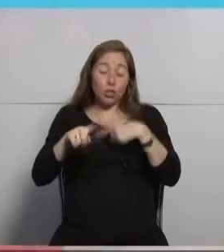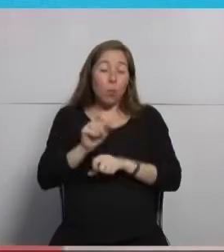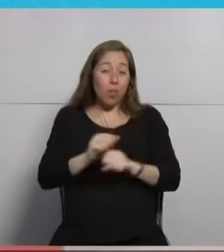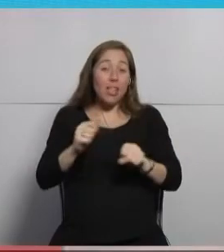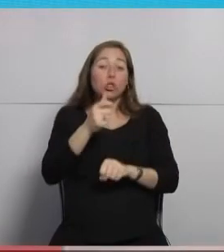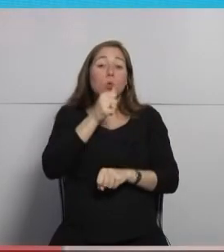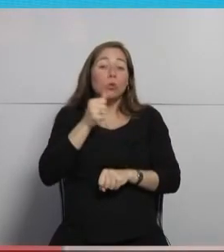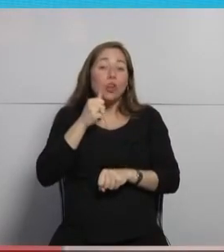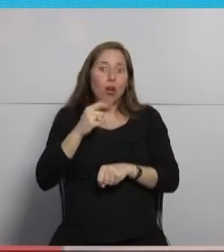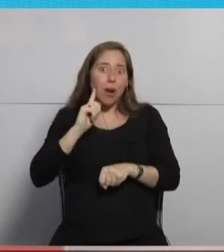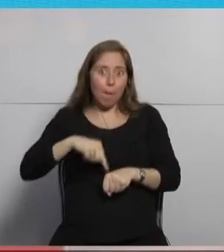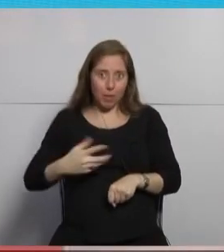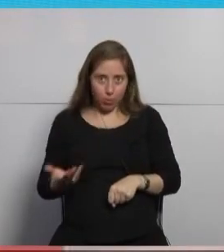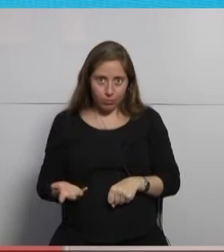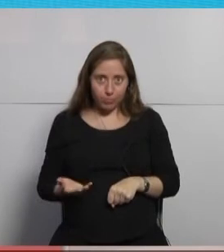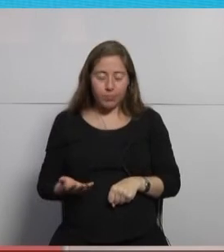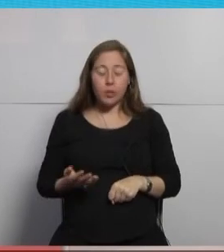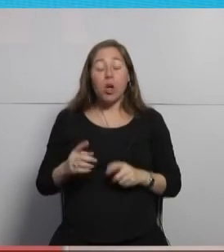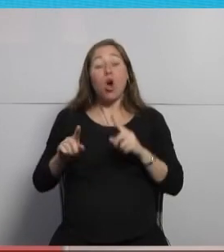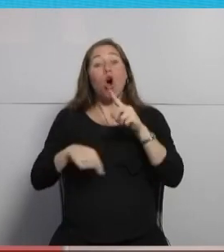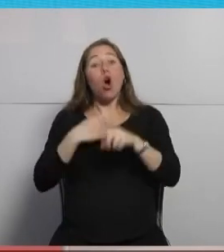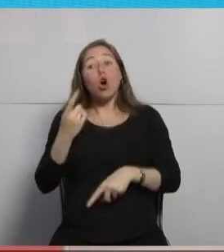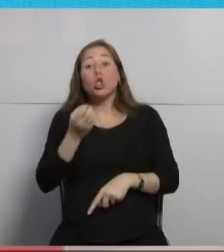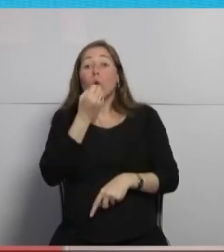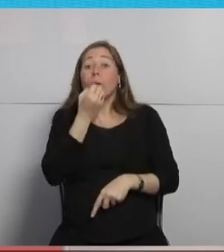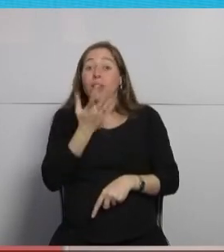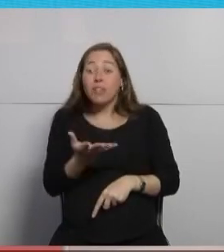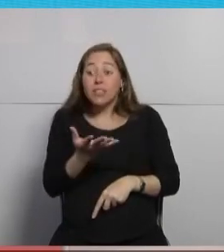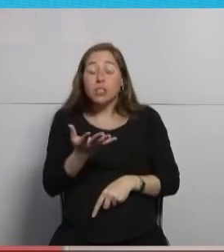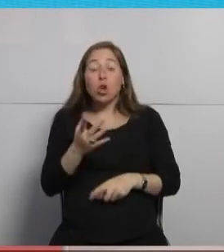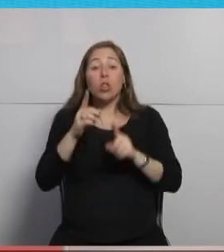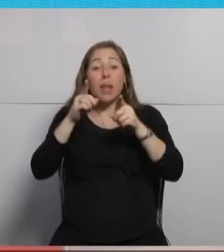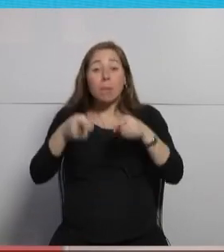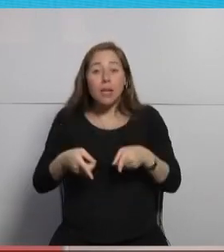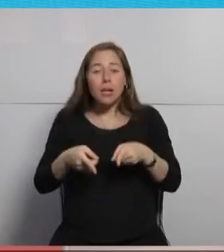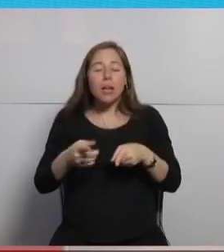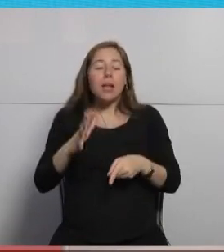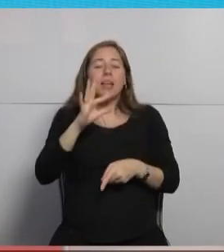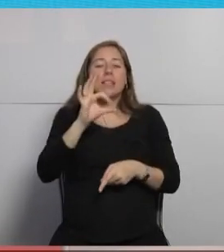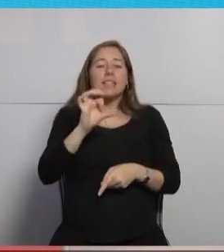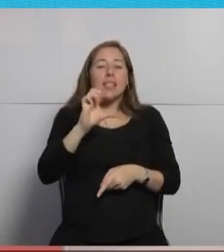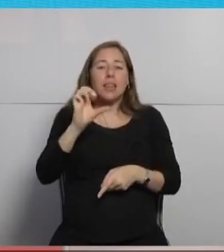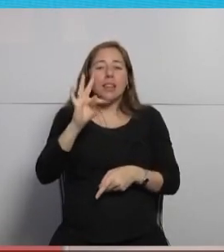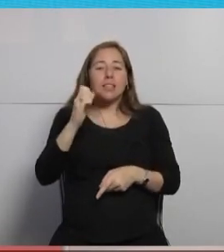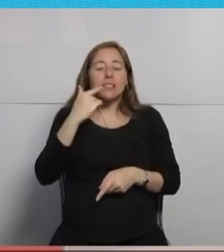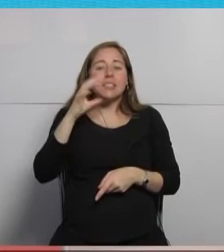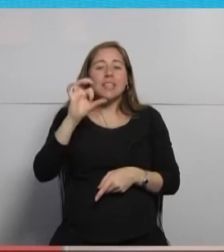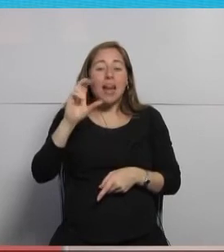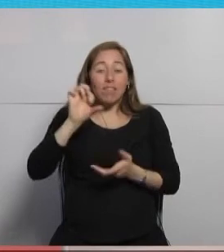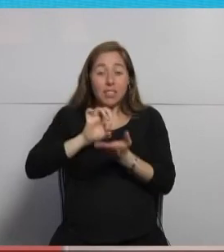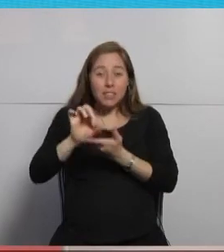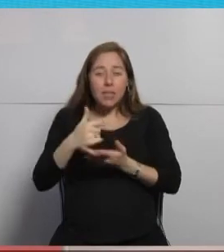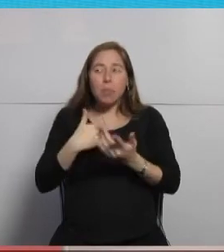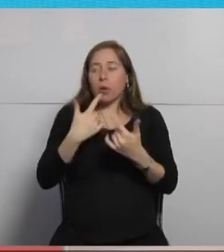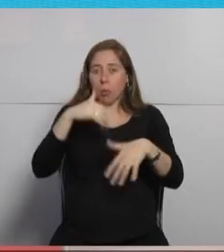rápido otra ventaja es el self-service para los developers imagínense que hay un desarrollador